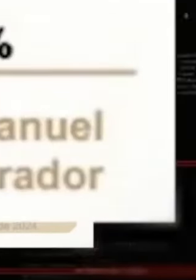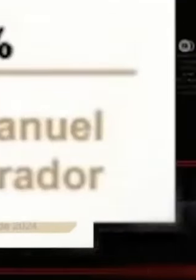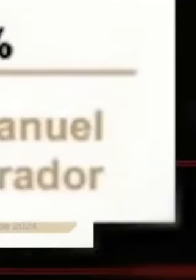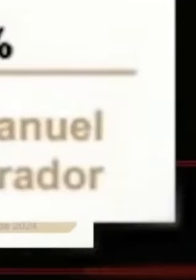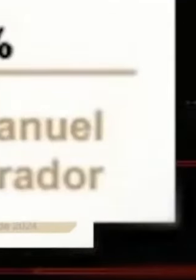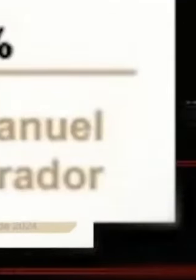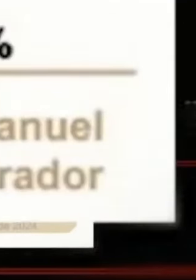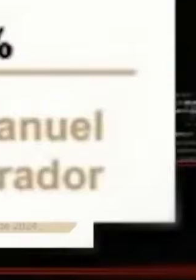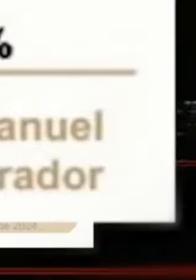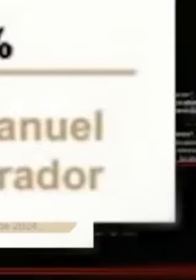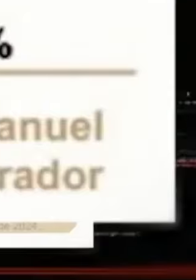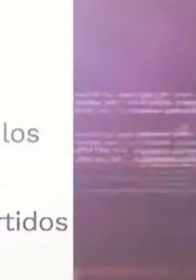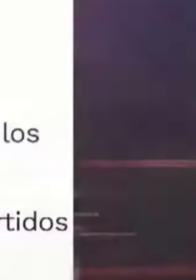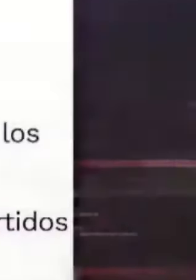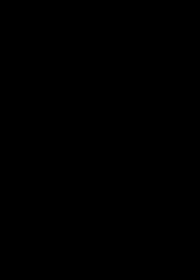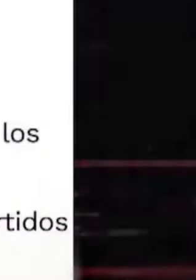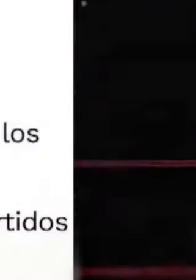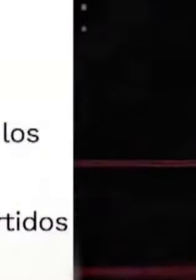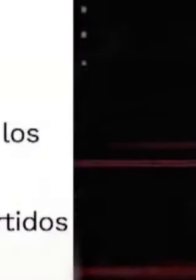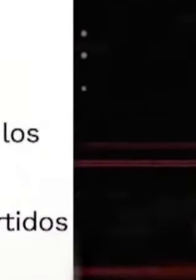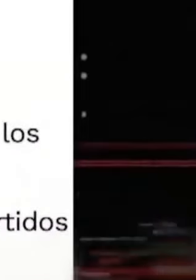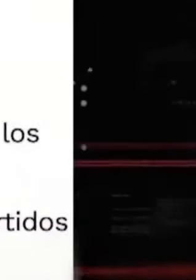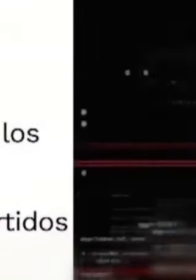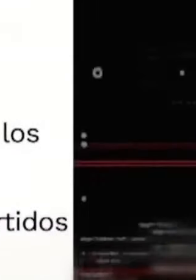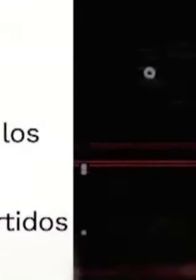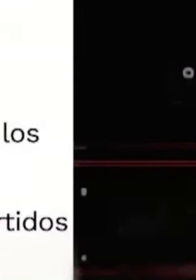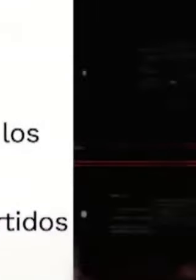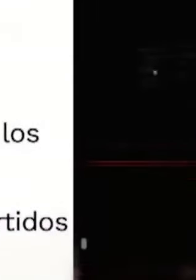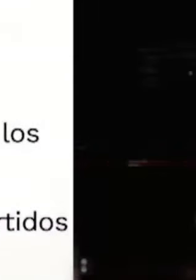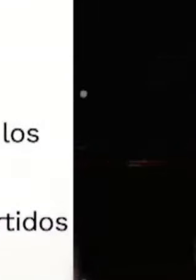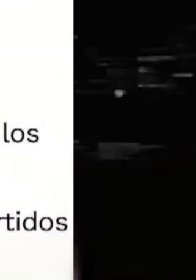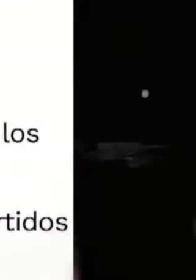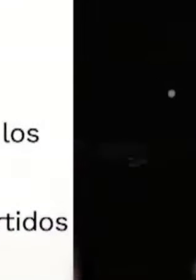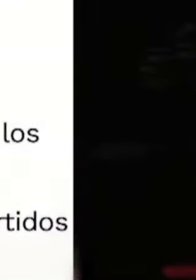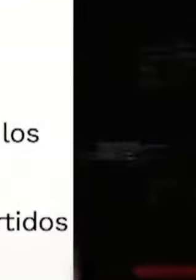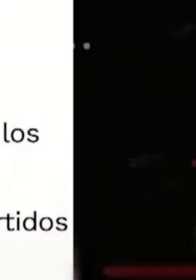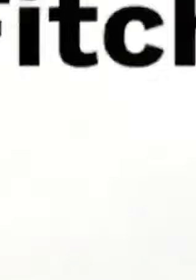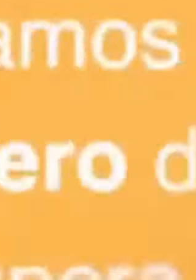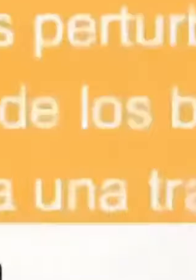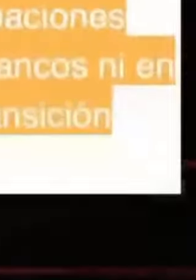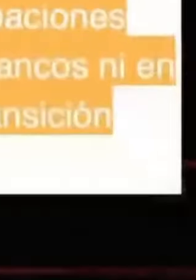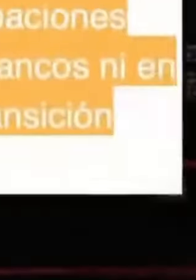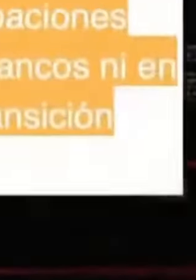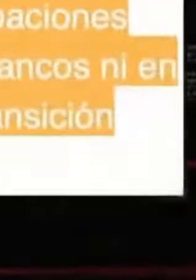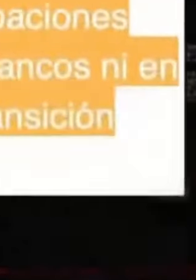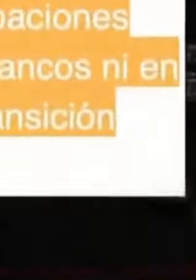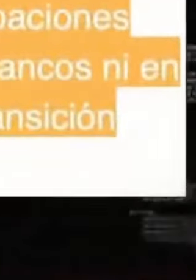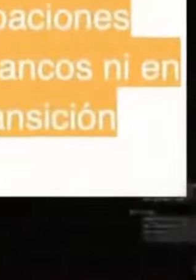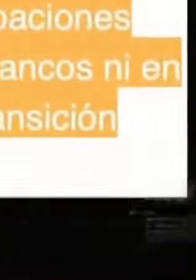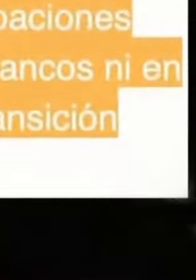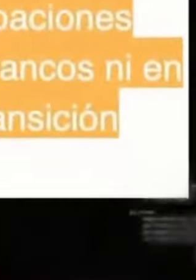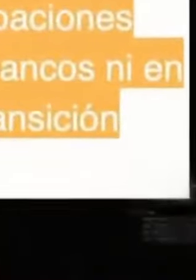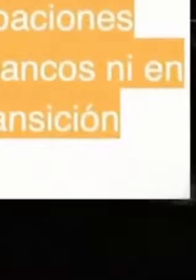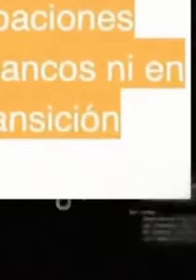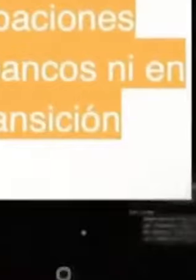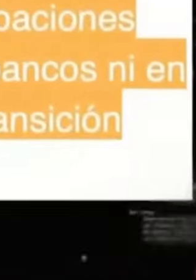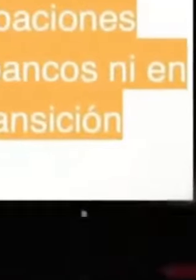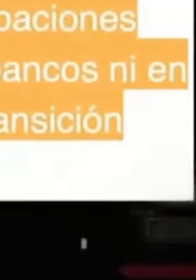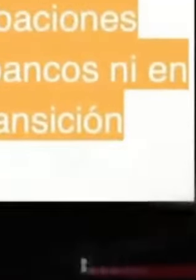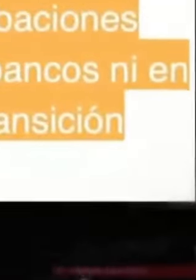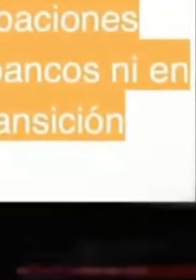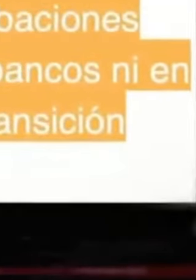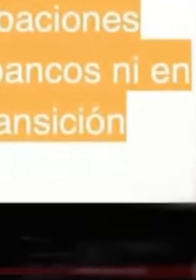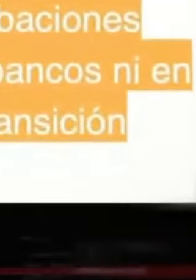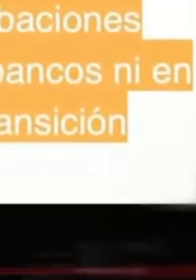frente al dólar. El 10 de junio, Fitch Ratings aseguró que no espera perturbaciones significativas en el desempeño financiero